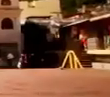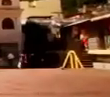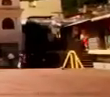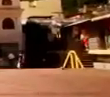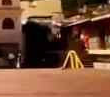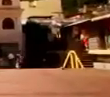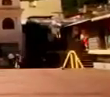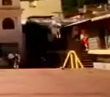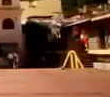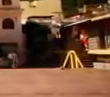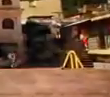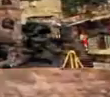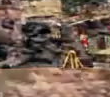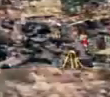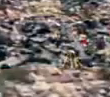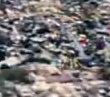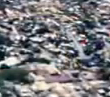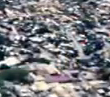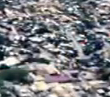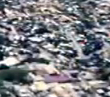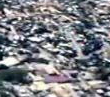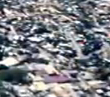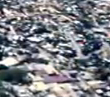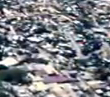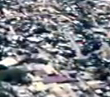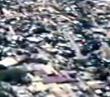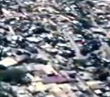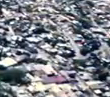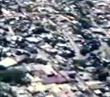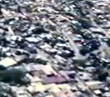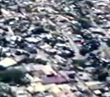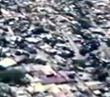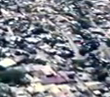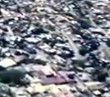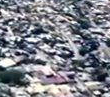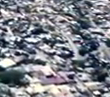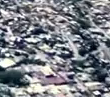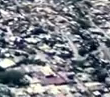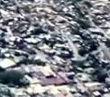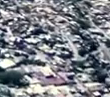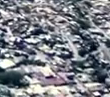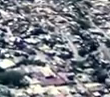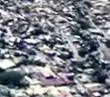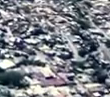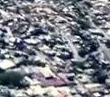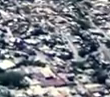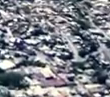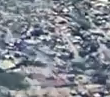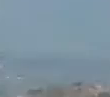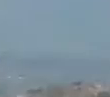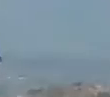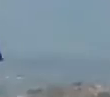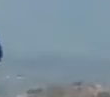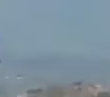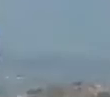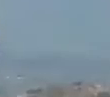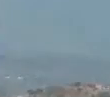de la República, abogado Juan Orlando Hernández Alvarado, con un importante mensaje al pueblo hondureño.